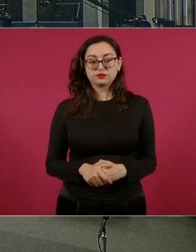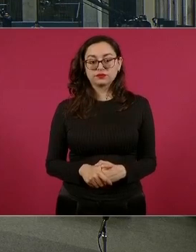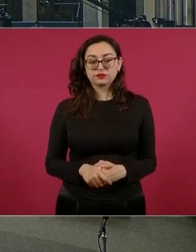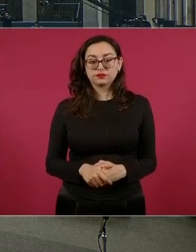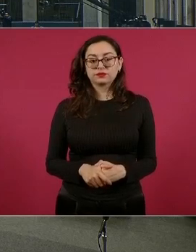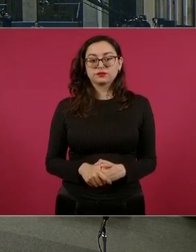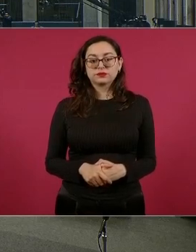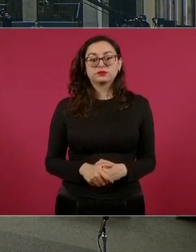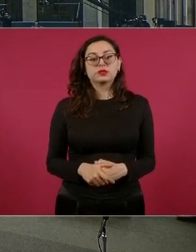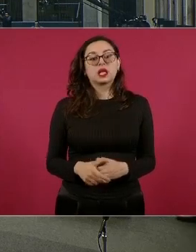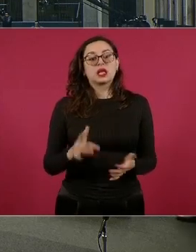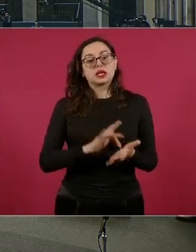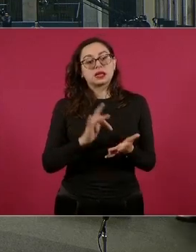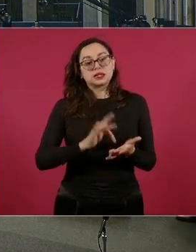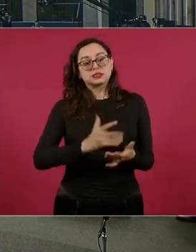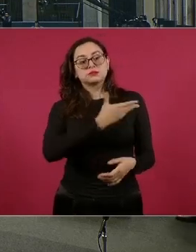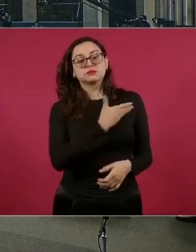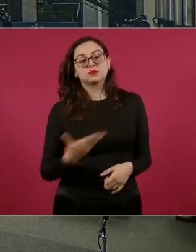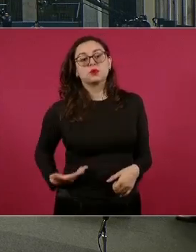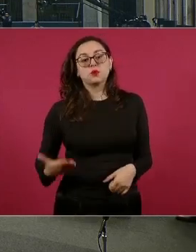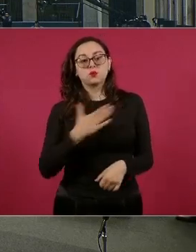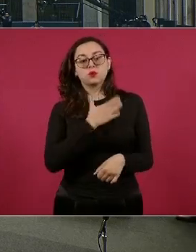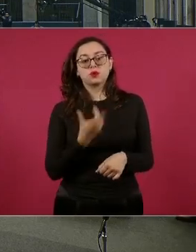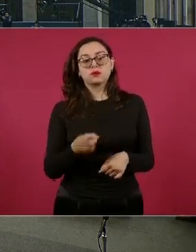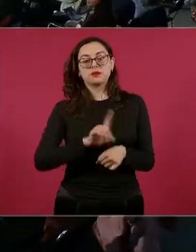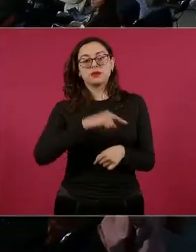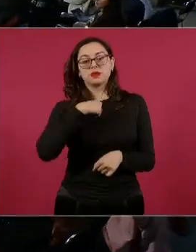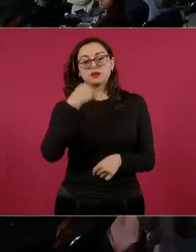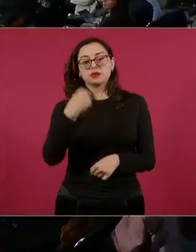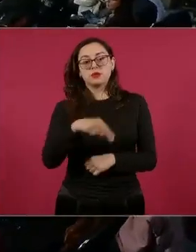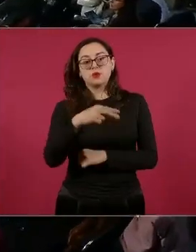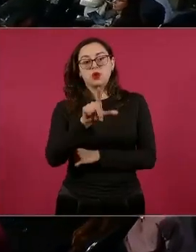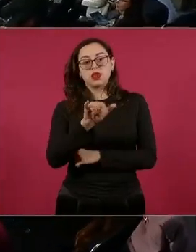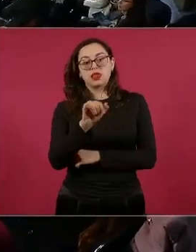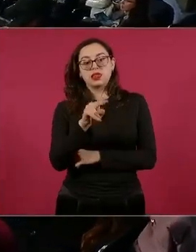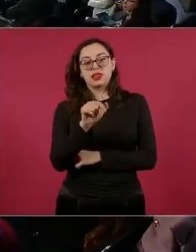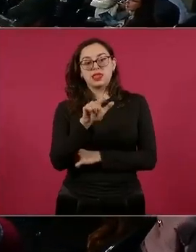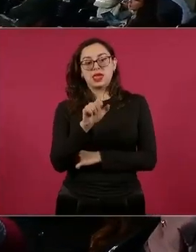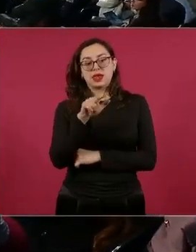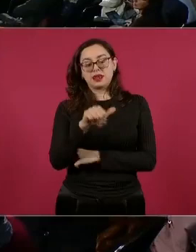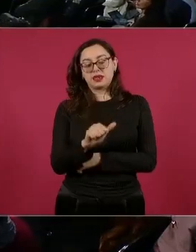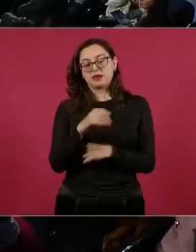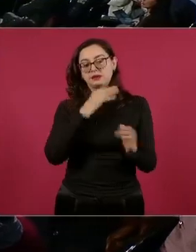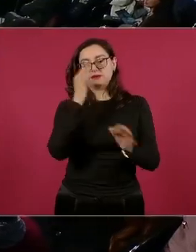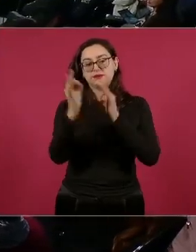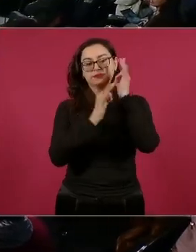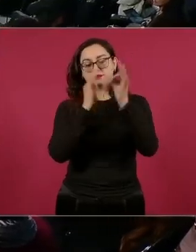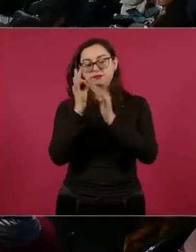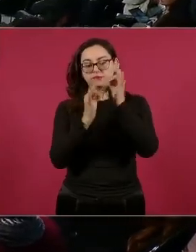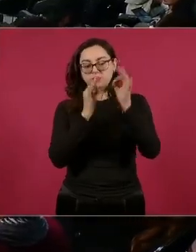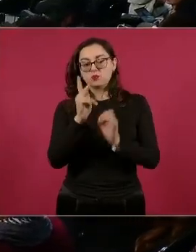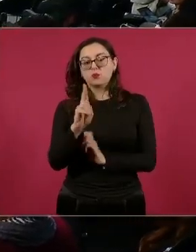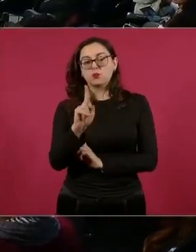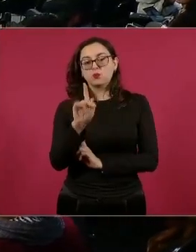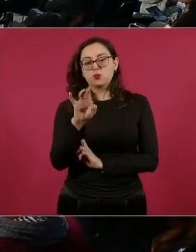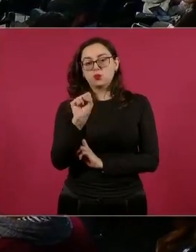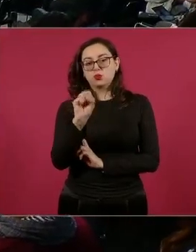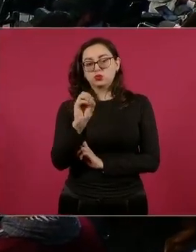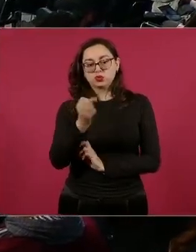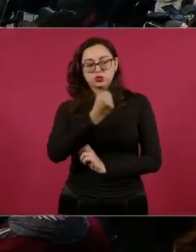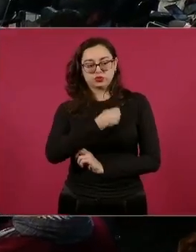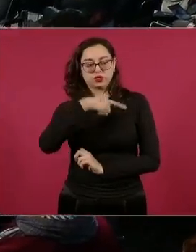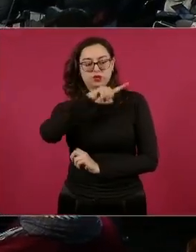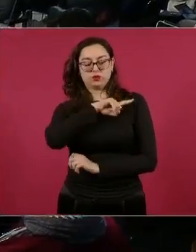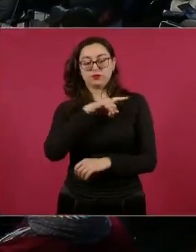Gracias, presidente. Muy buenos días a todas y a todos. Liliana Noble de Pulso Saludable. Señor presidente, ayer que nos platicaban de cómo van los avances del